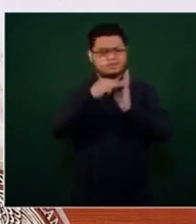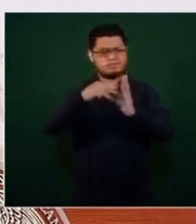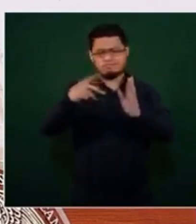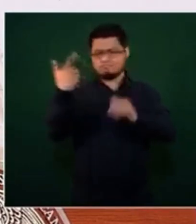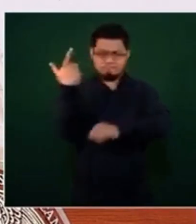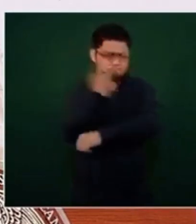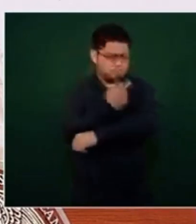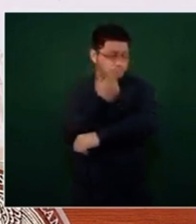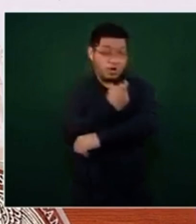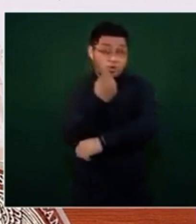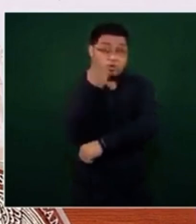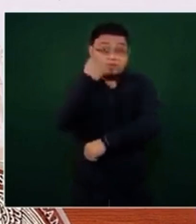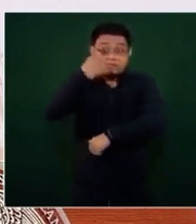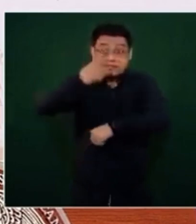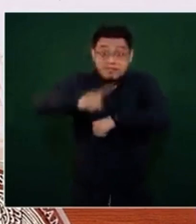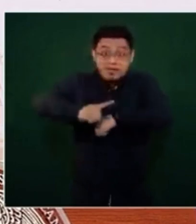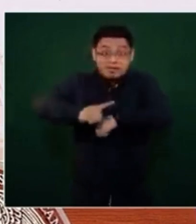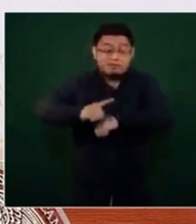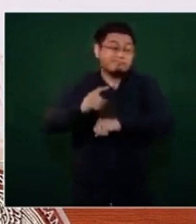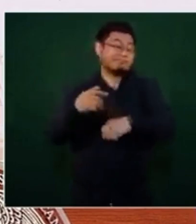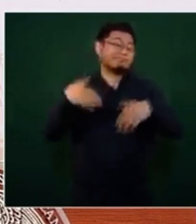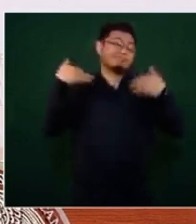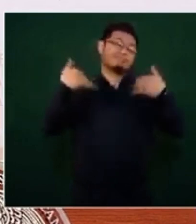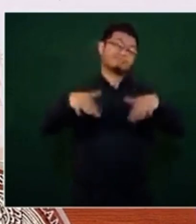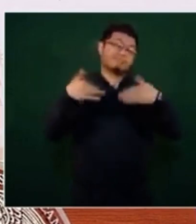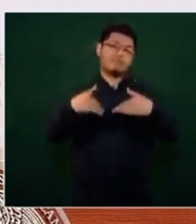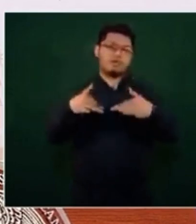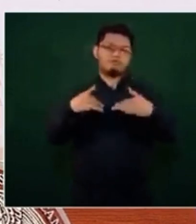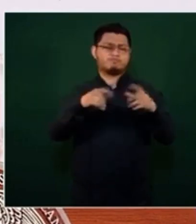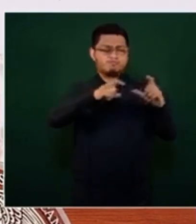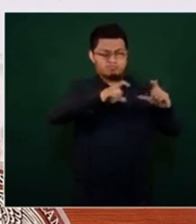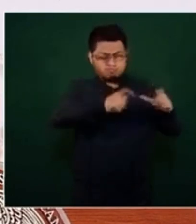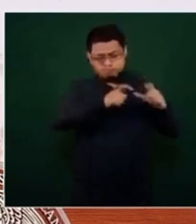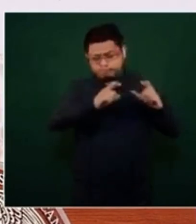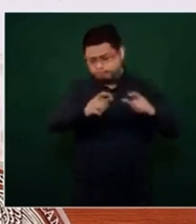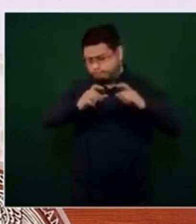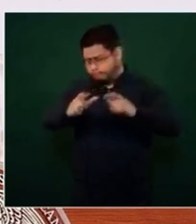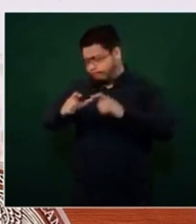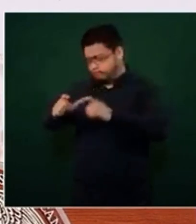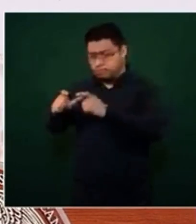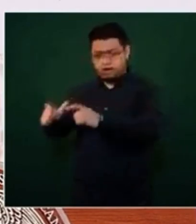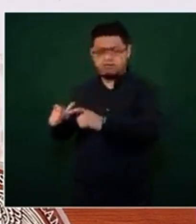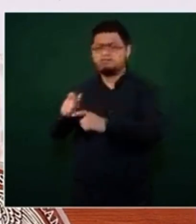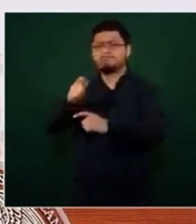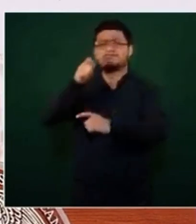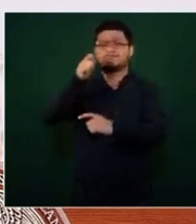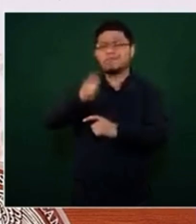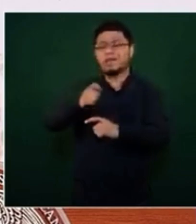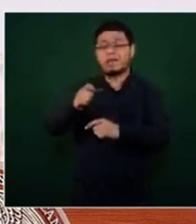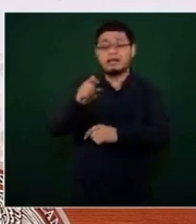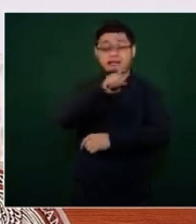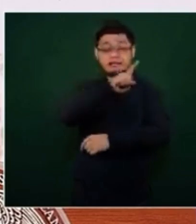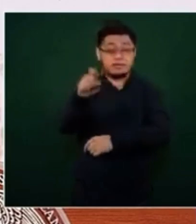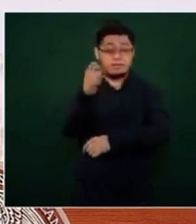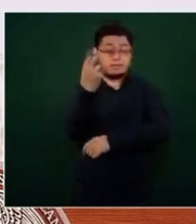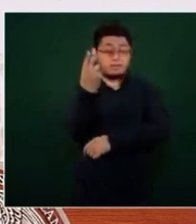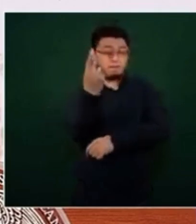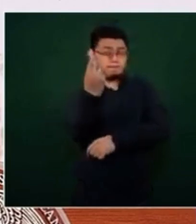de dosis en un solo día. Esto en forma acumulativa nos ha llevado a vacunar a más de 125